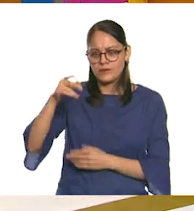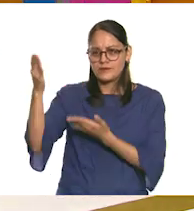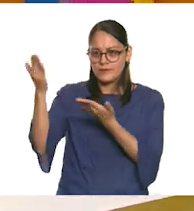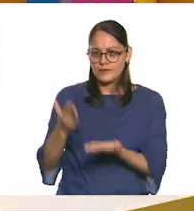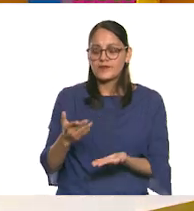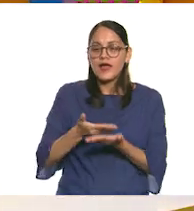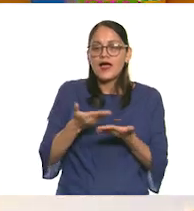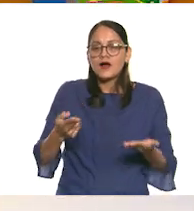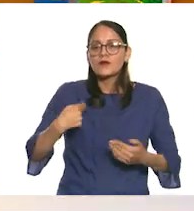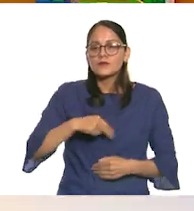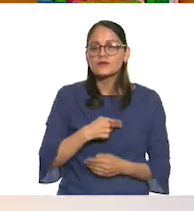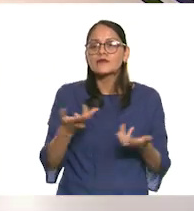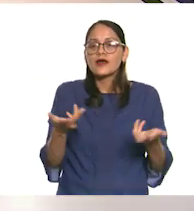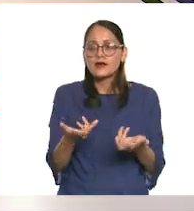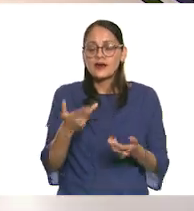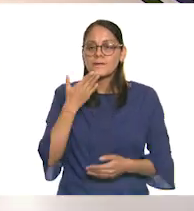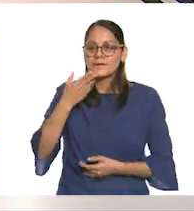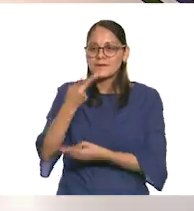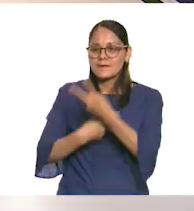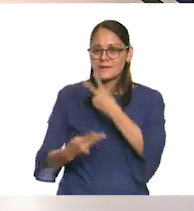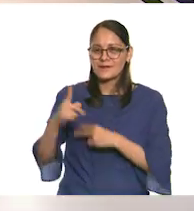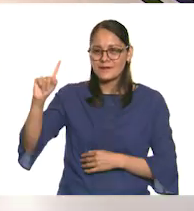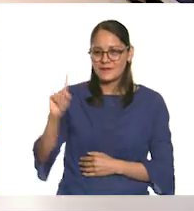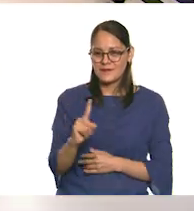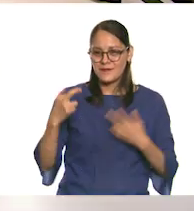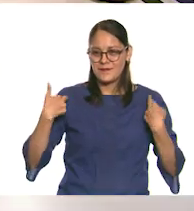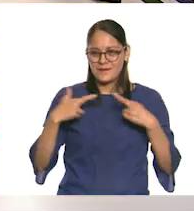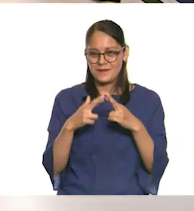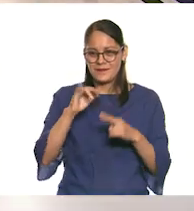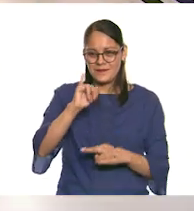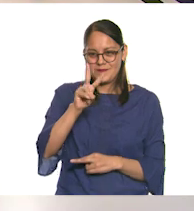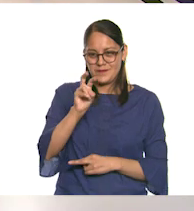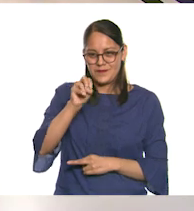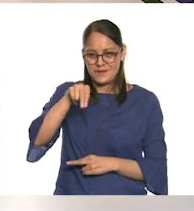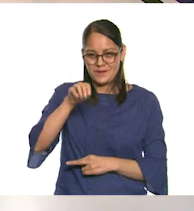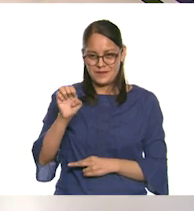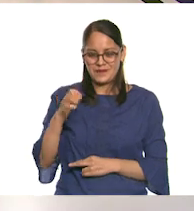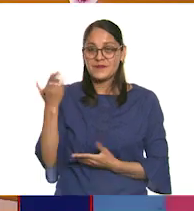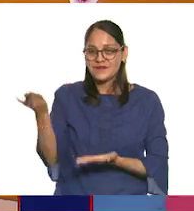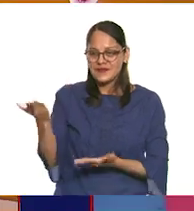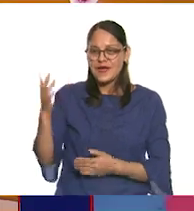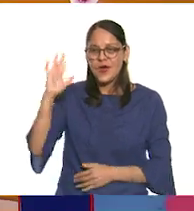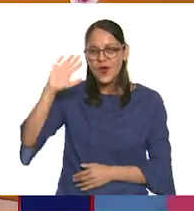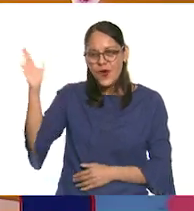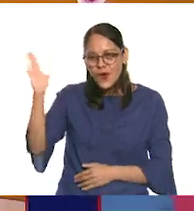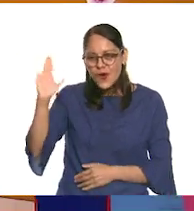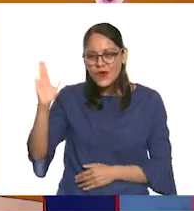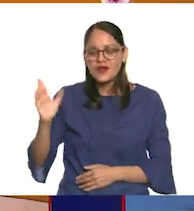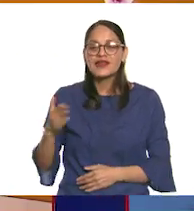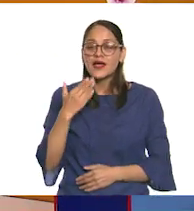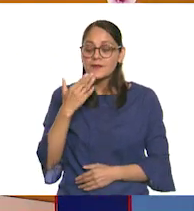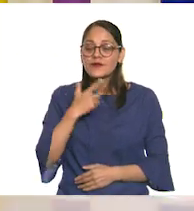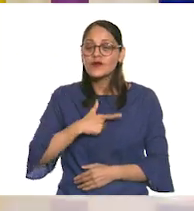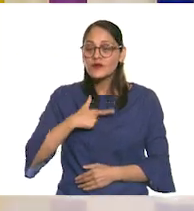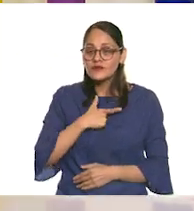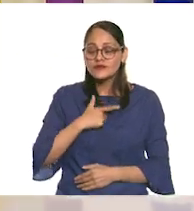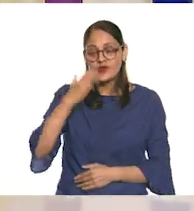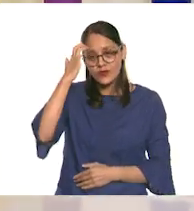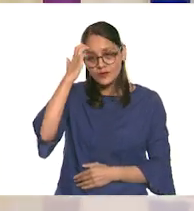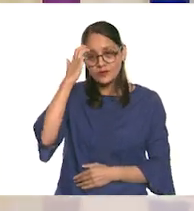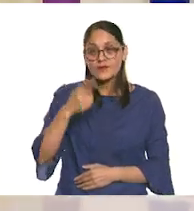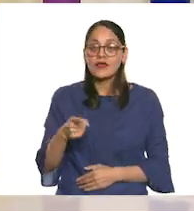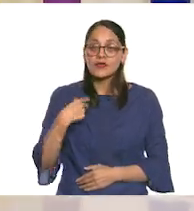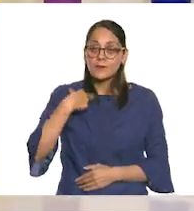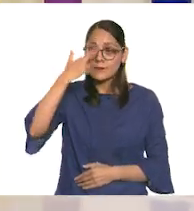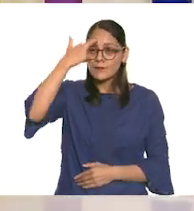qué vamos a hacer. Así que vamos a darle la bienvenida a la maestra Ivonne. Hola, Erick. ¿Cómo estás? Muy contento de verte otra vez, Ivonne. Recuerdo que la